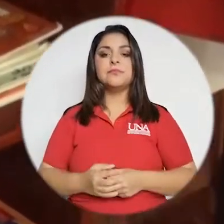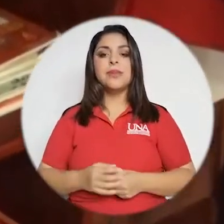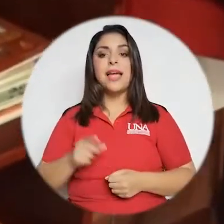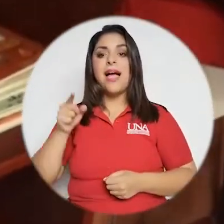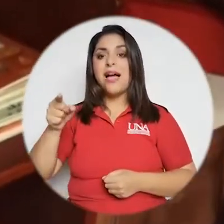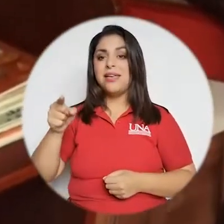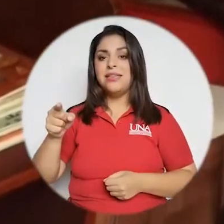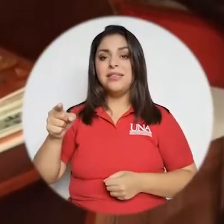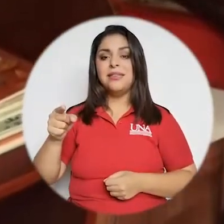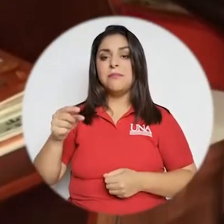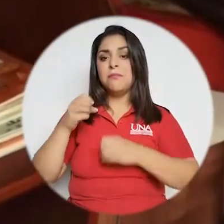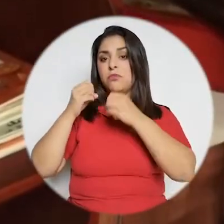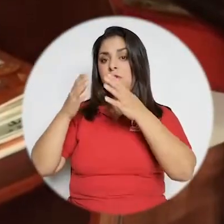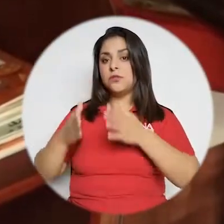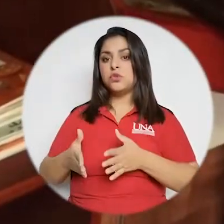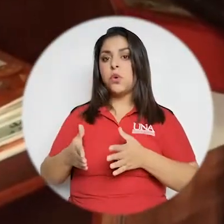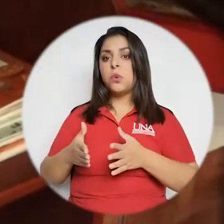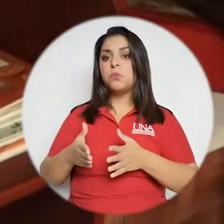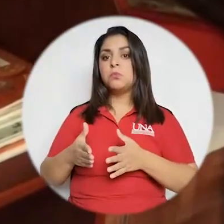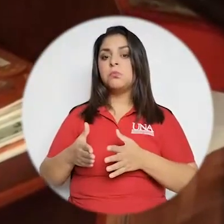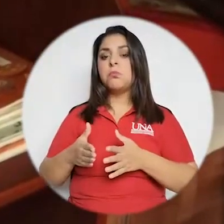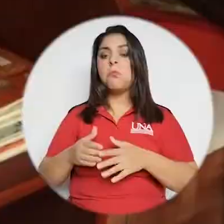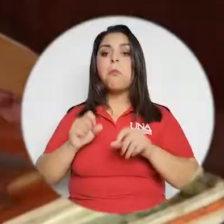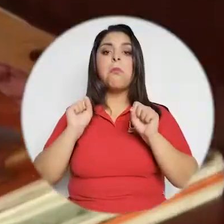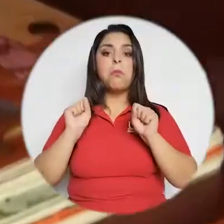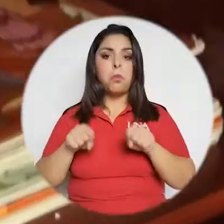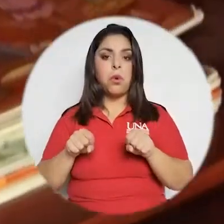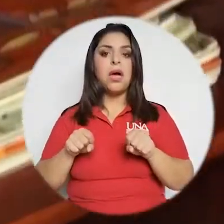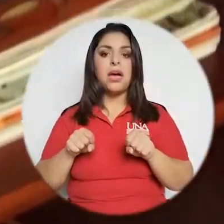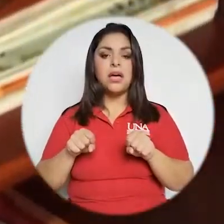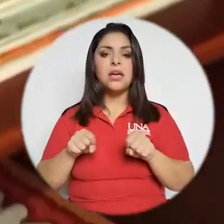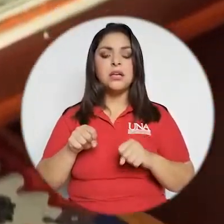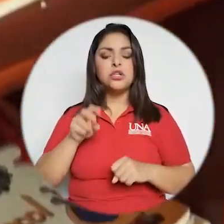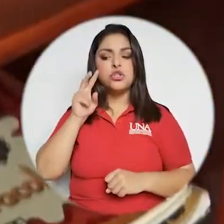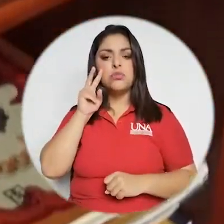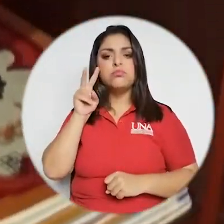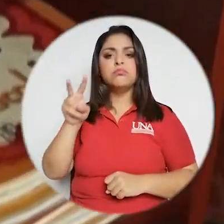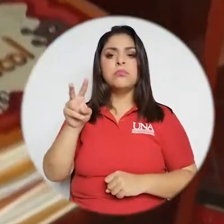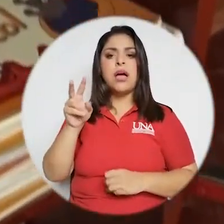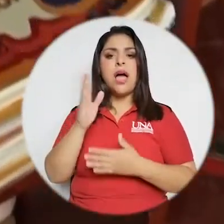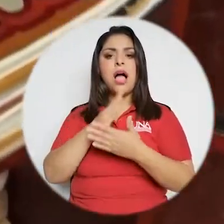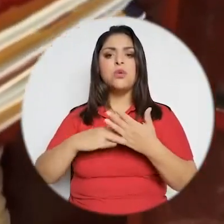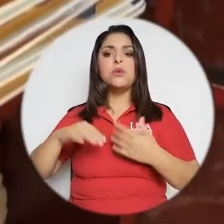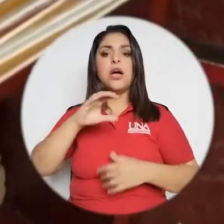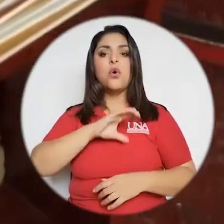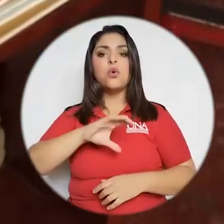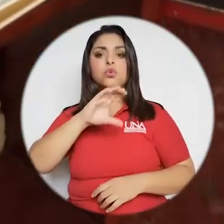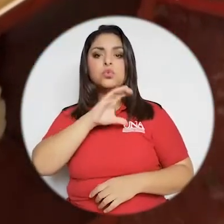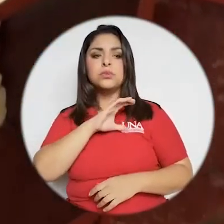plataformas virtuales, donde yo puedo hacer que note